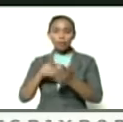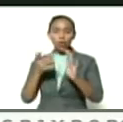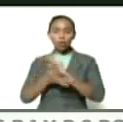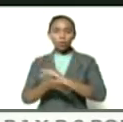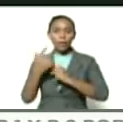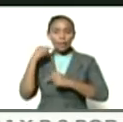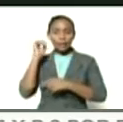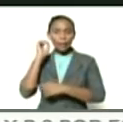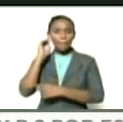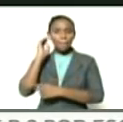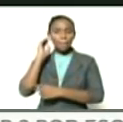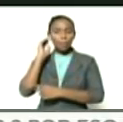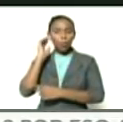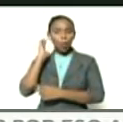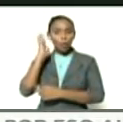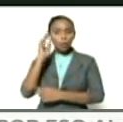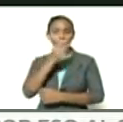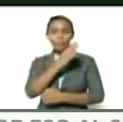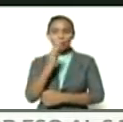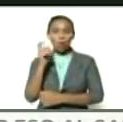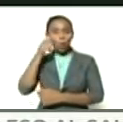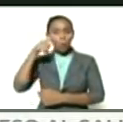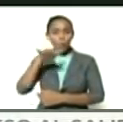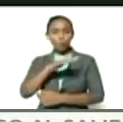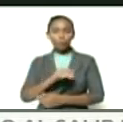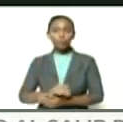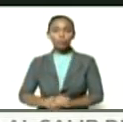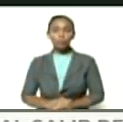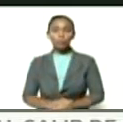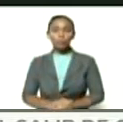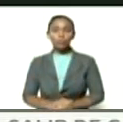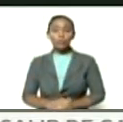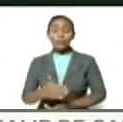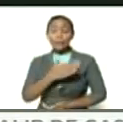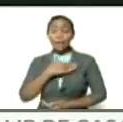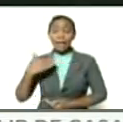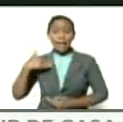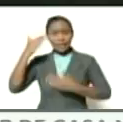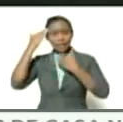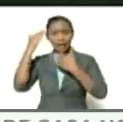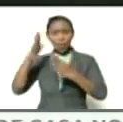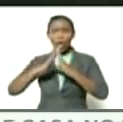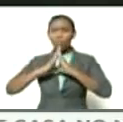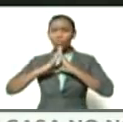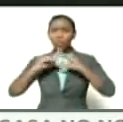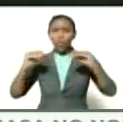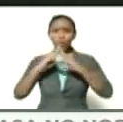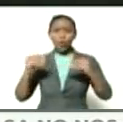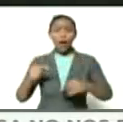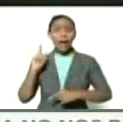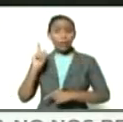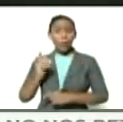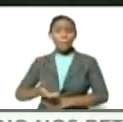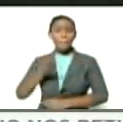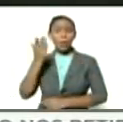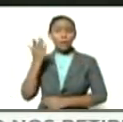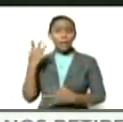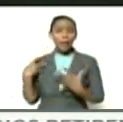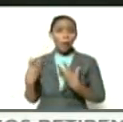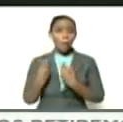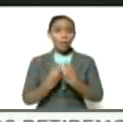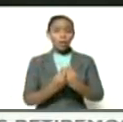Torrealba etcétera mi saludo quería saludarlos a todos pero es muy importante compañeros